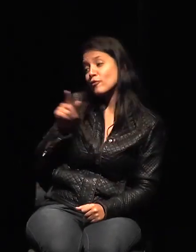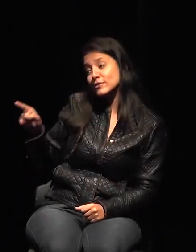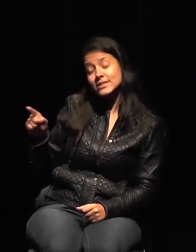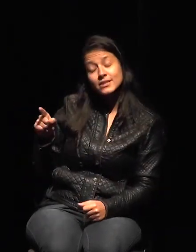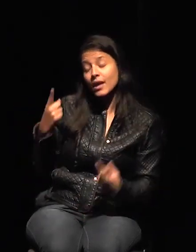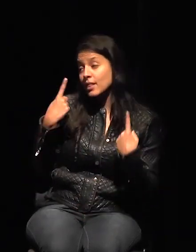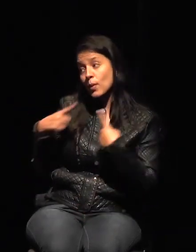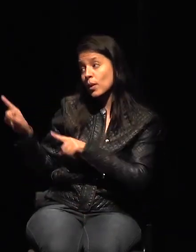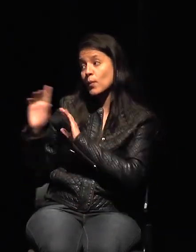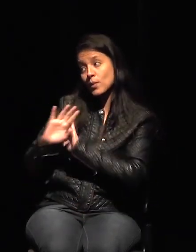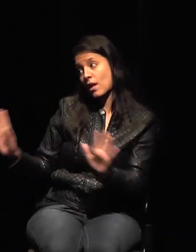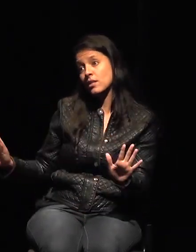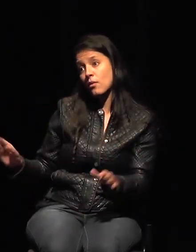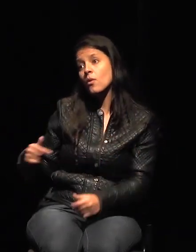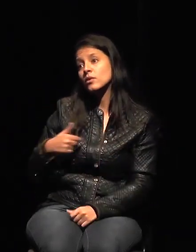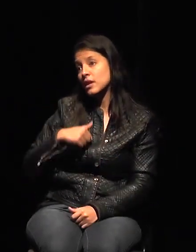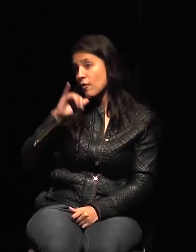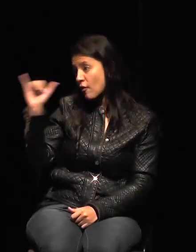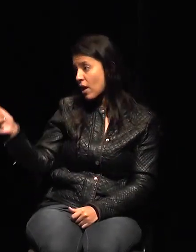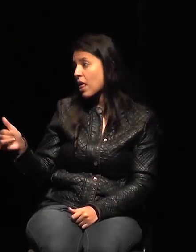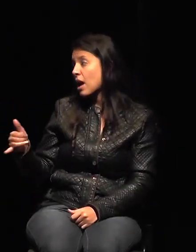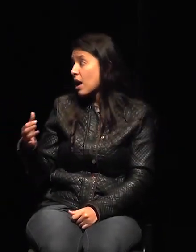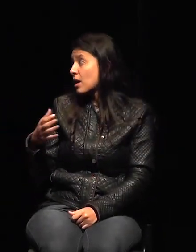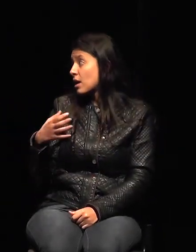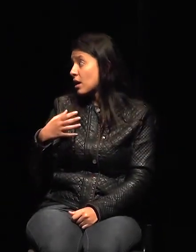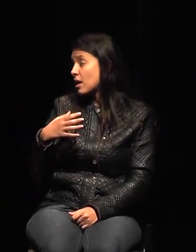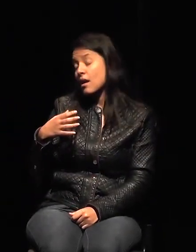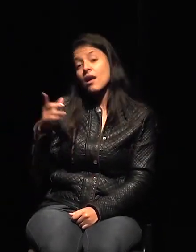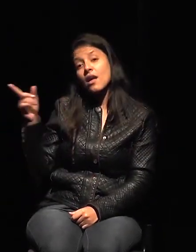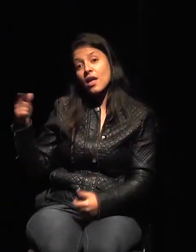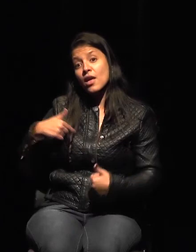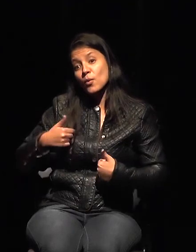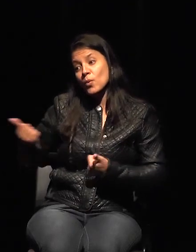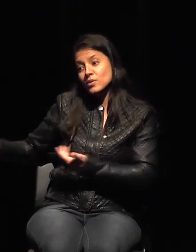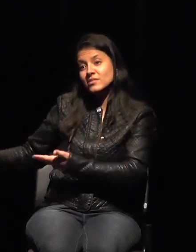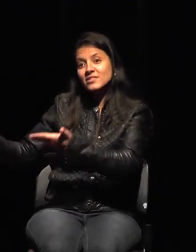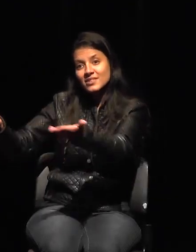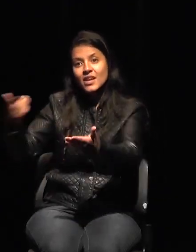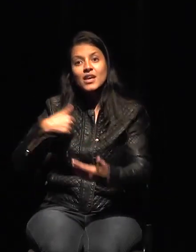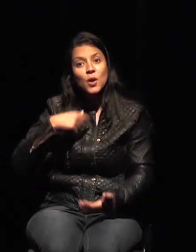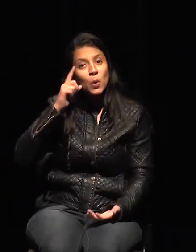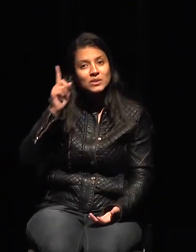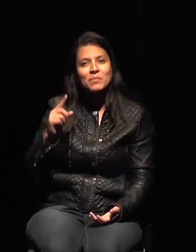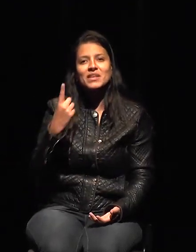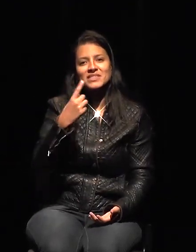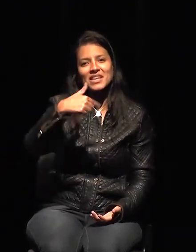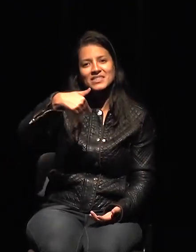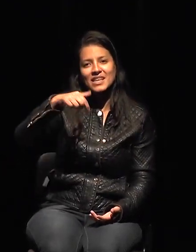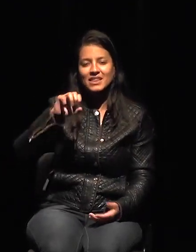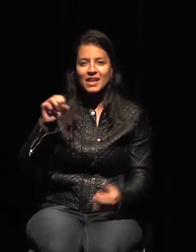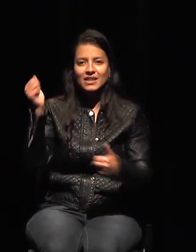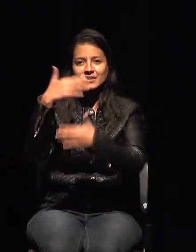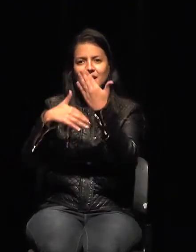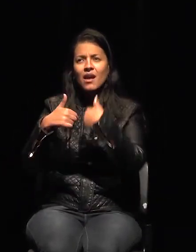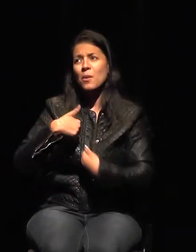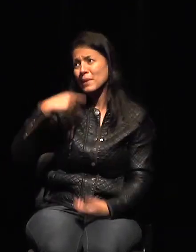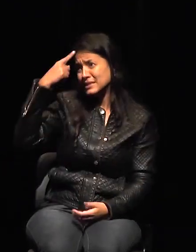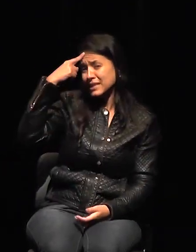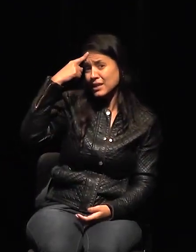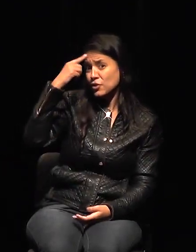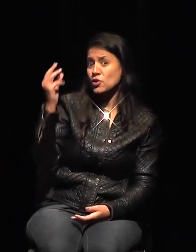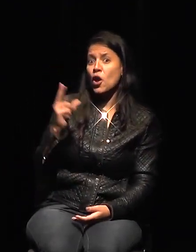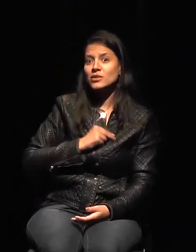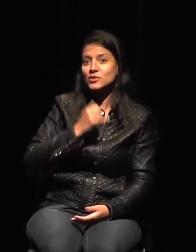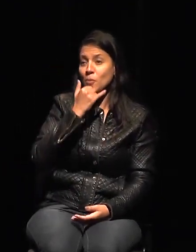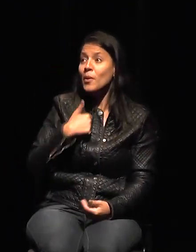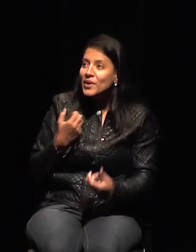yo le cedí mi tiempo porque no sabía que tenía 170 láminas. Luego quise